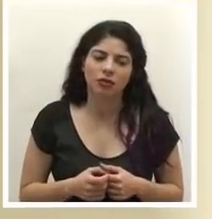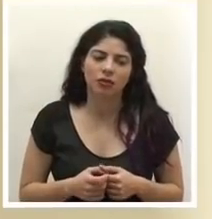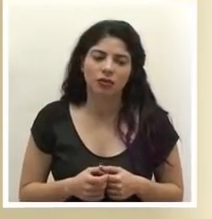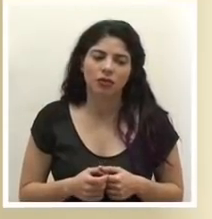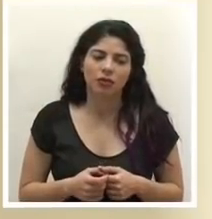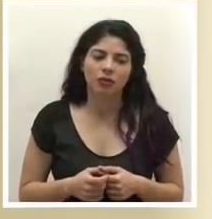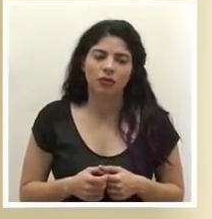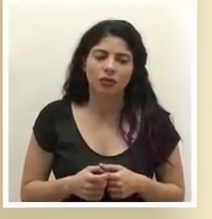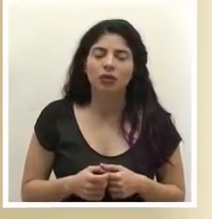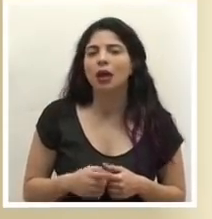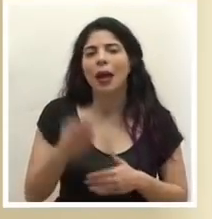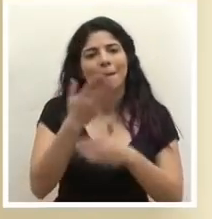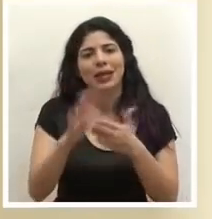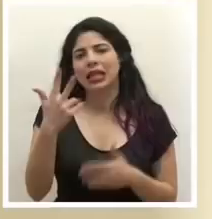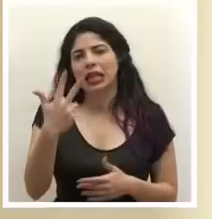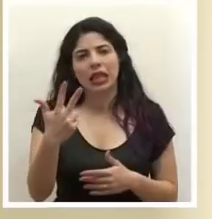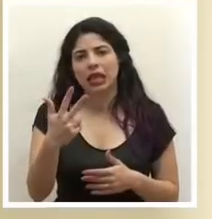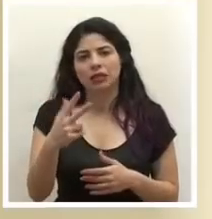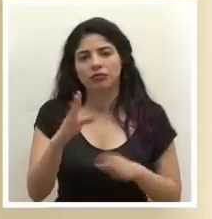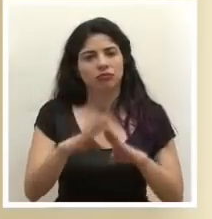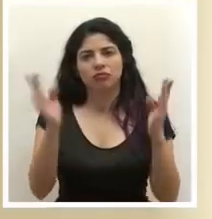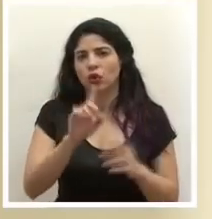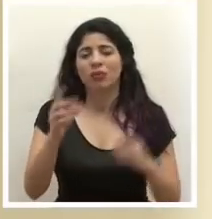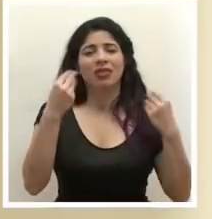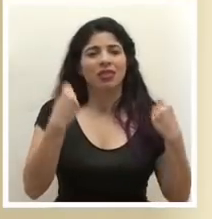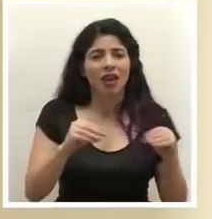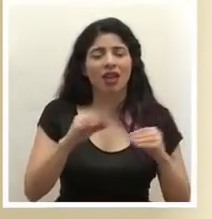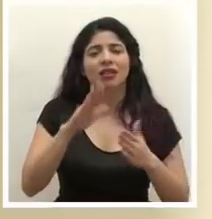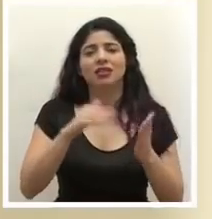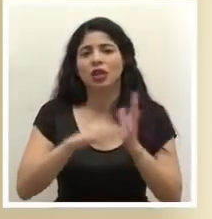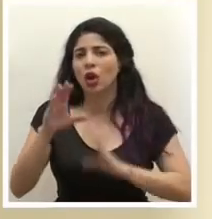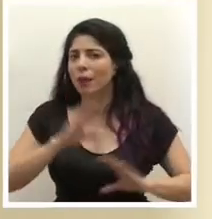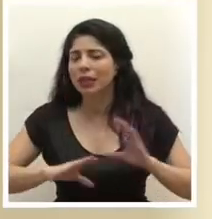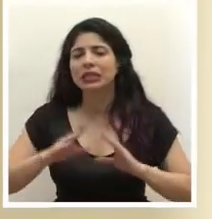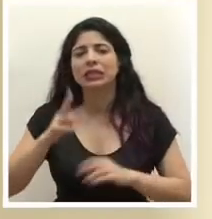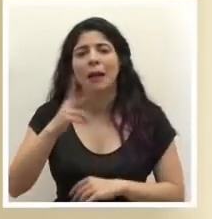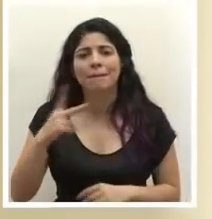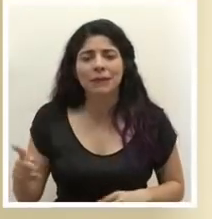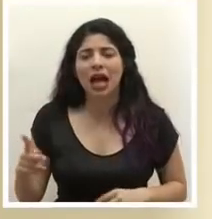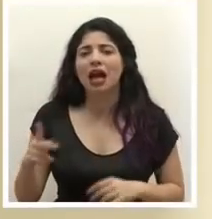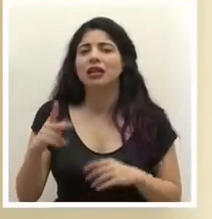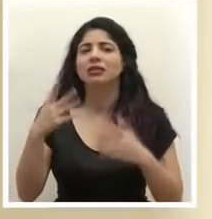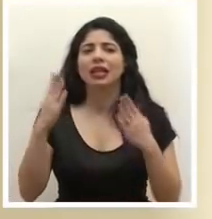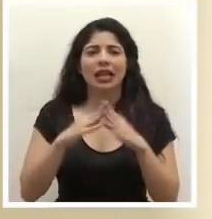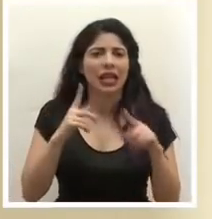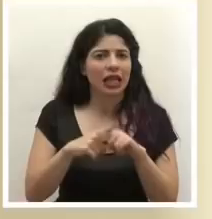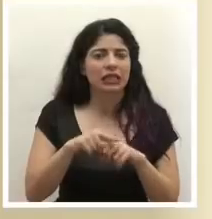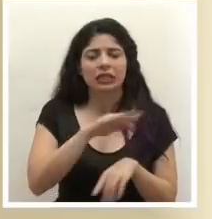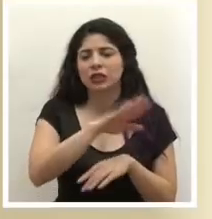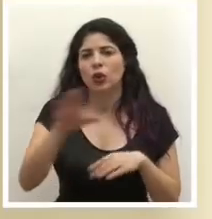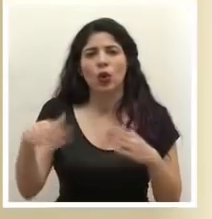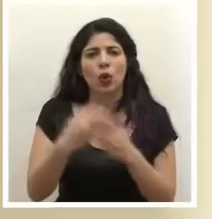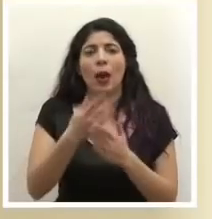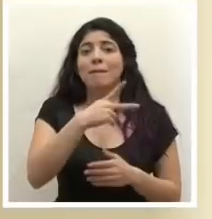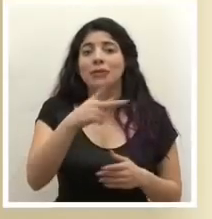si no la fase 3 no va del todo en las tiendas los centros comerciales las playas las iglesias las